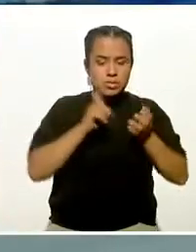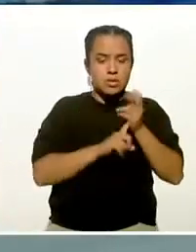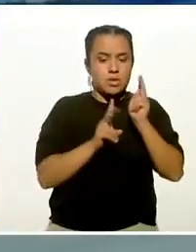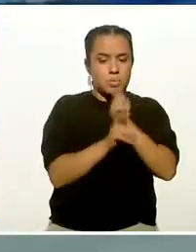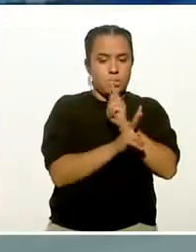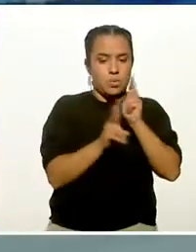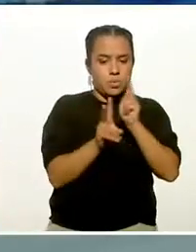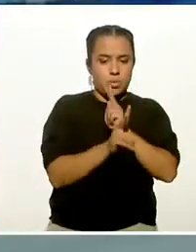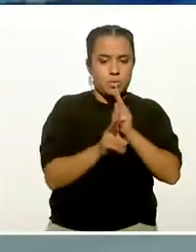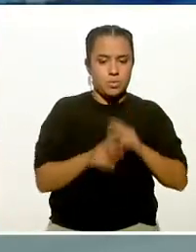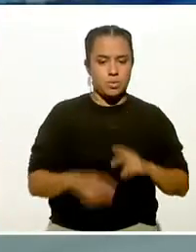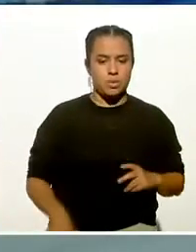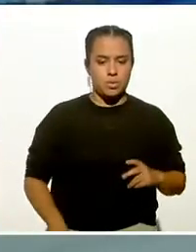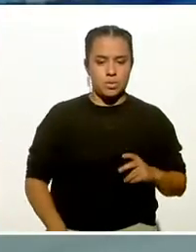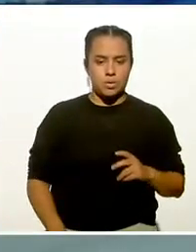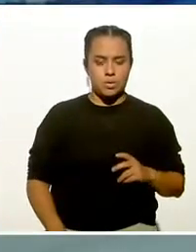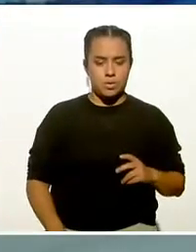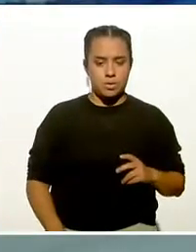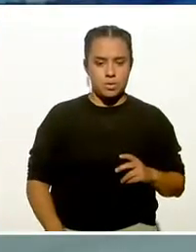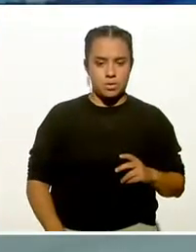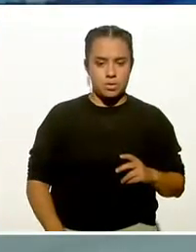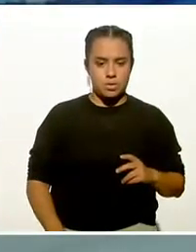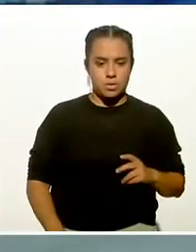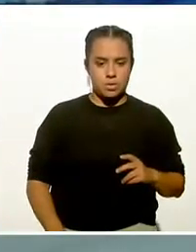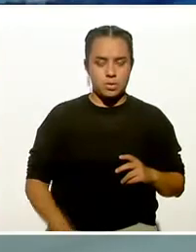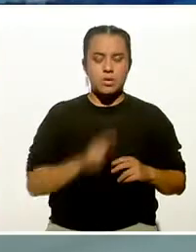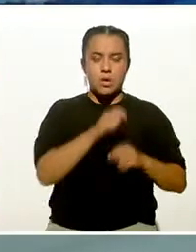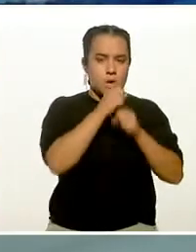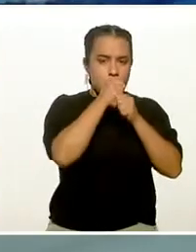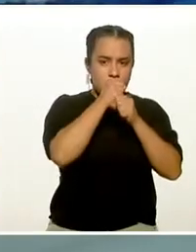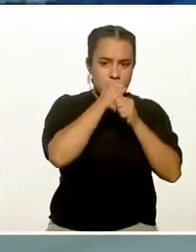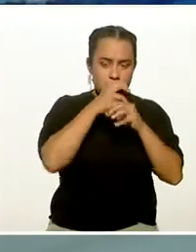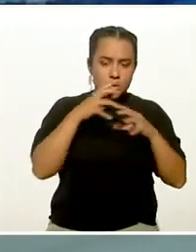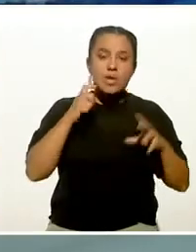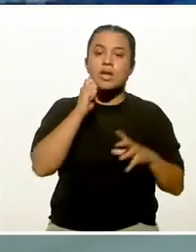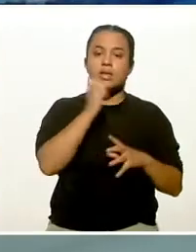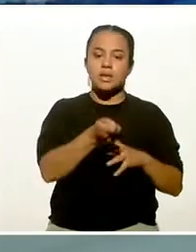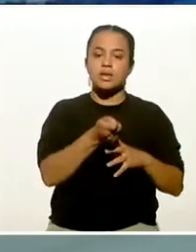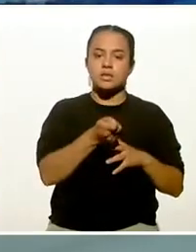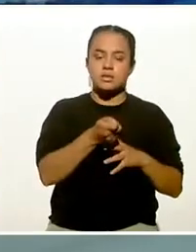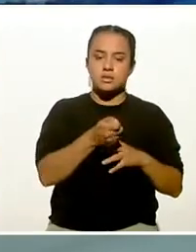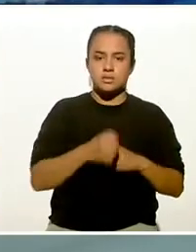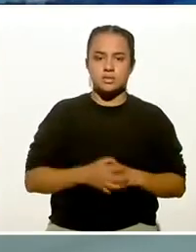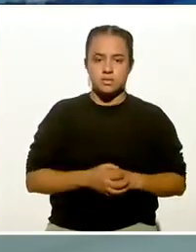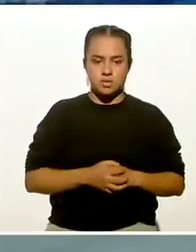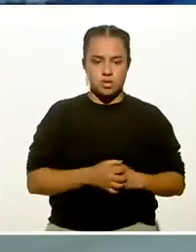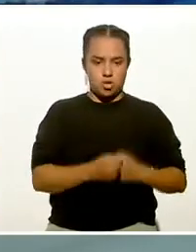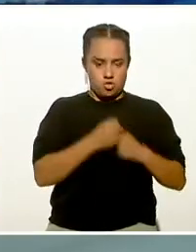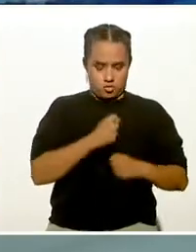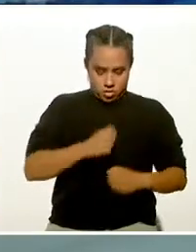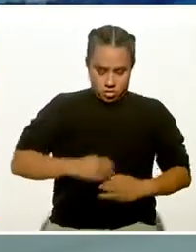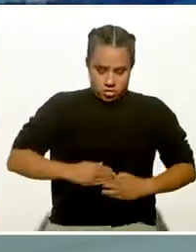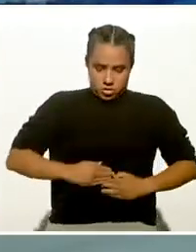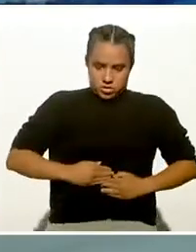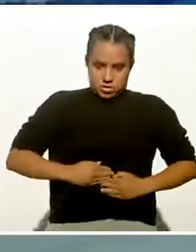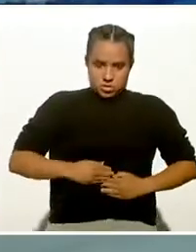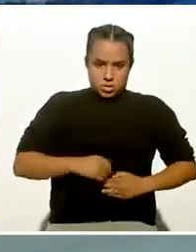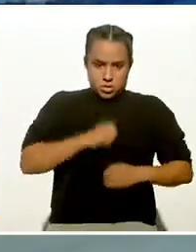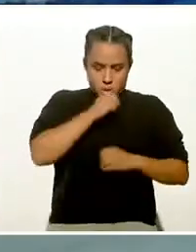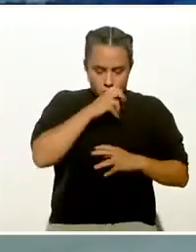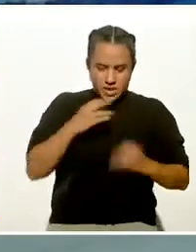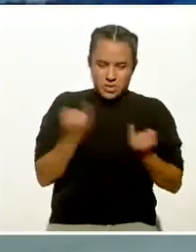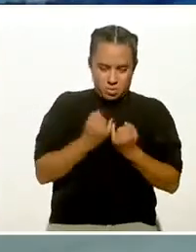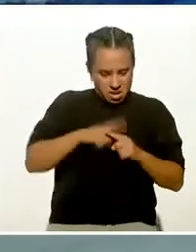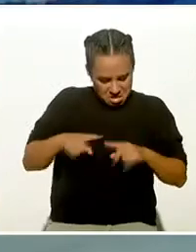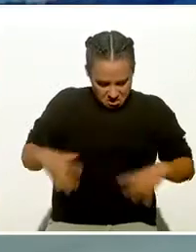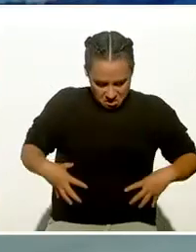que implica una fuerza del músculo diafragmático y varios músculos que